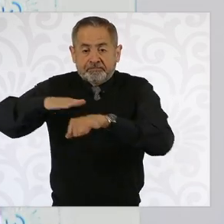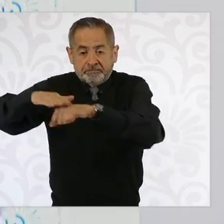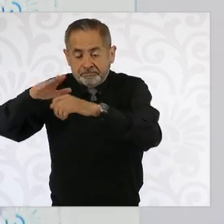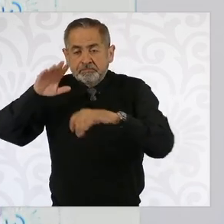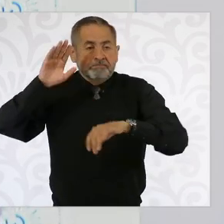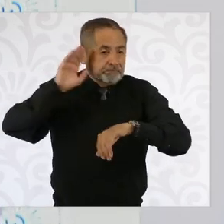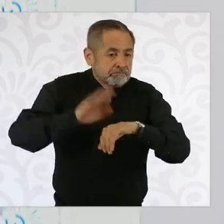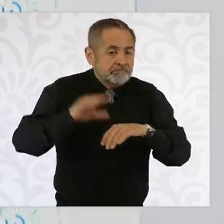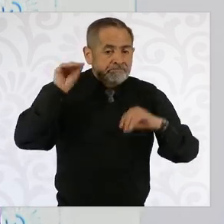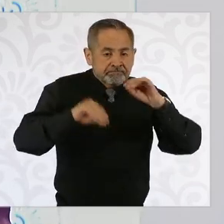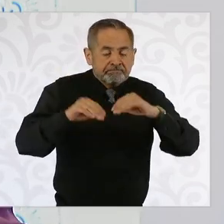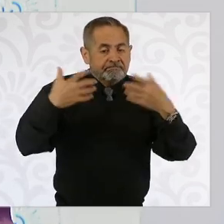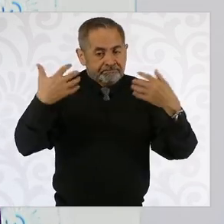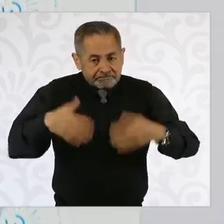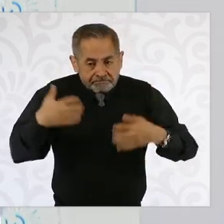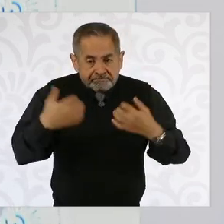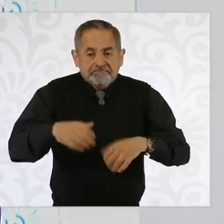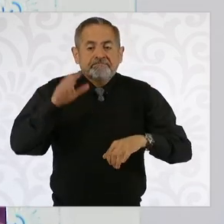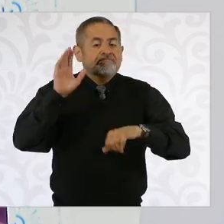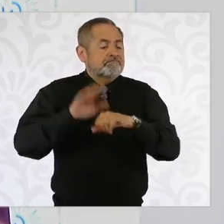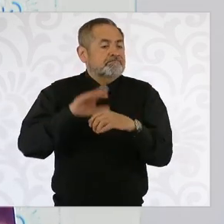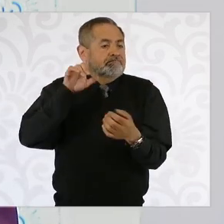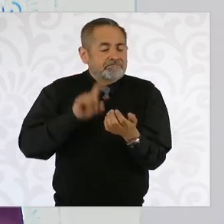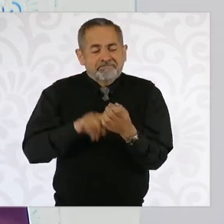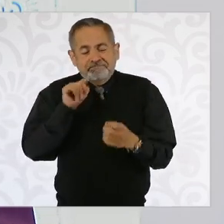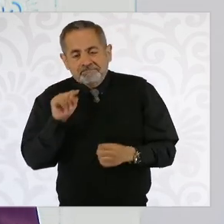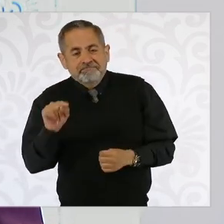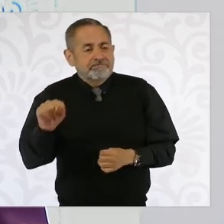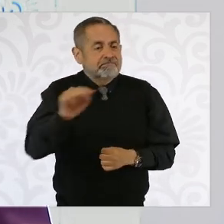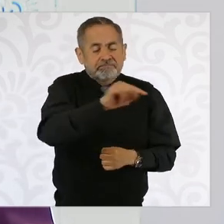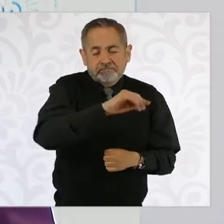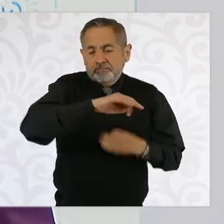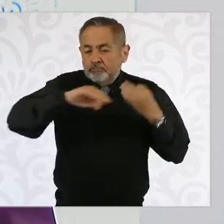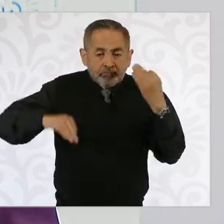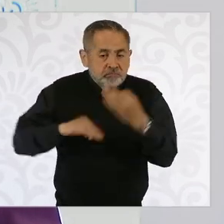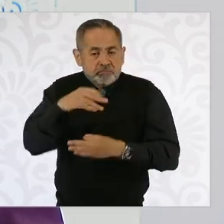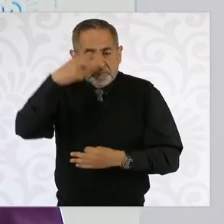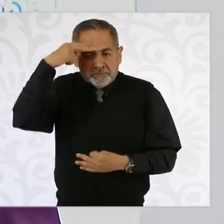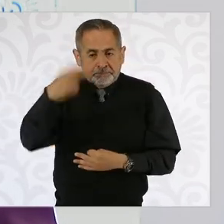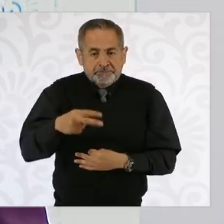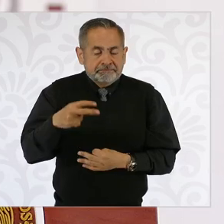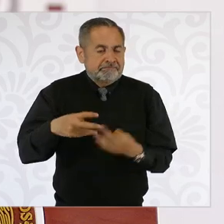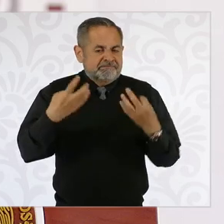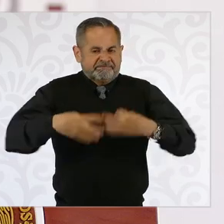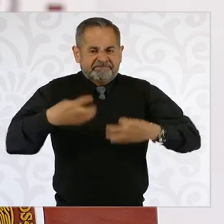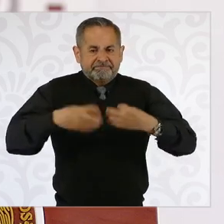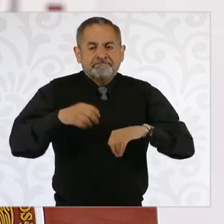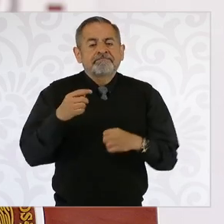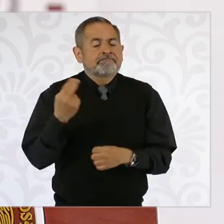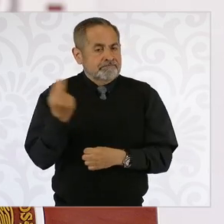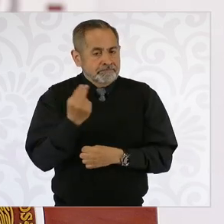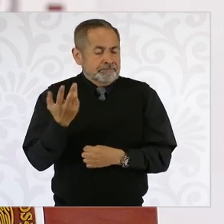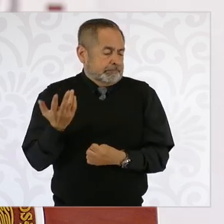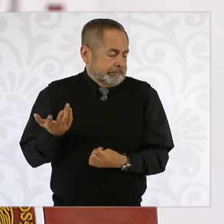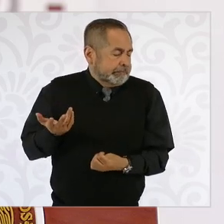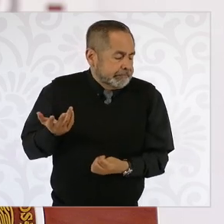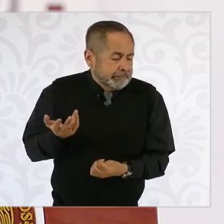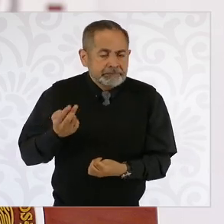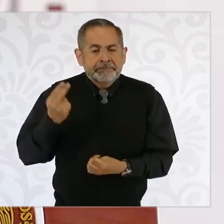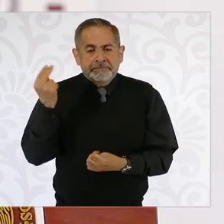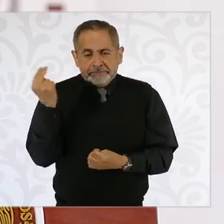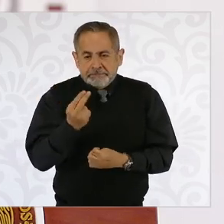industrialización en el país y además todas y todos los mexicanos tienen